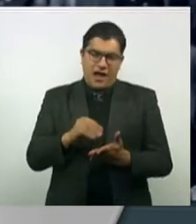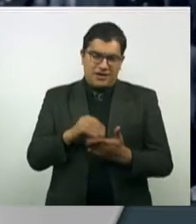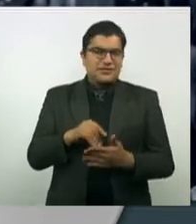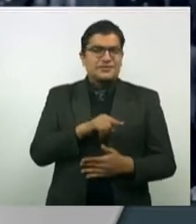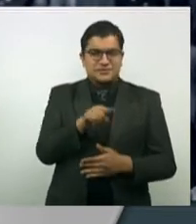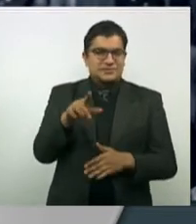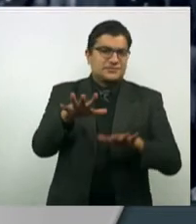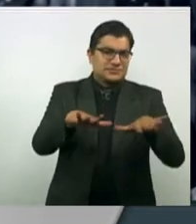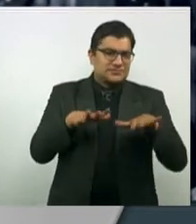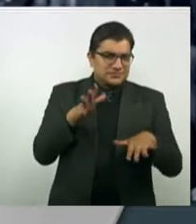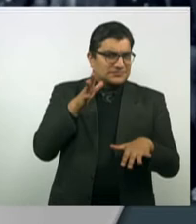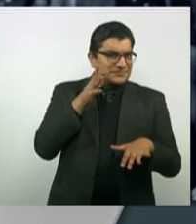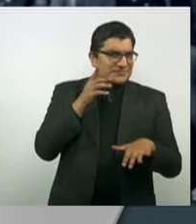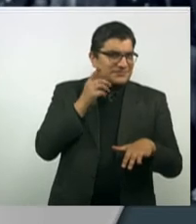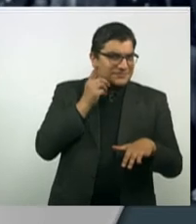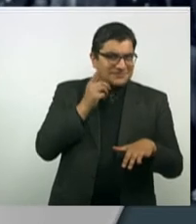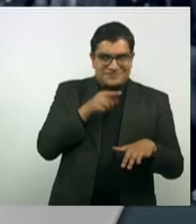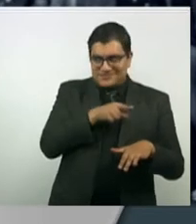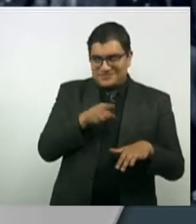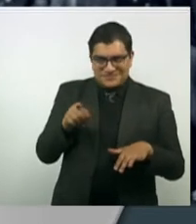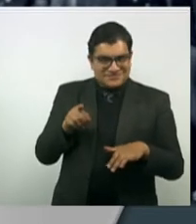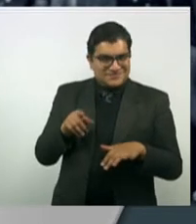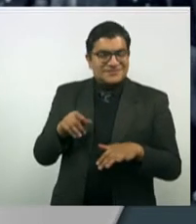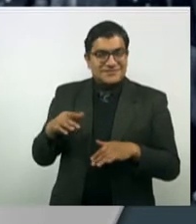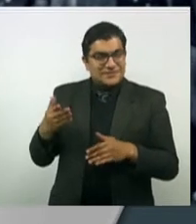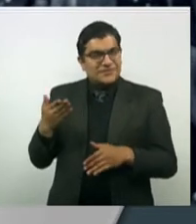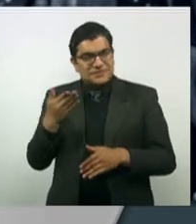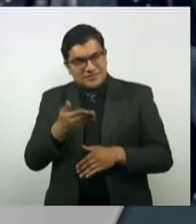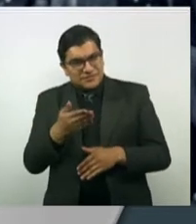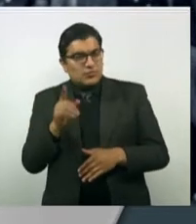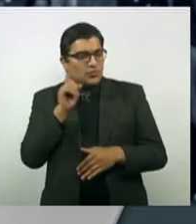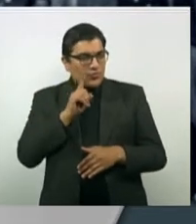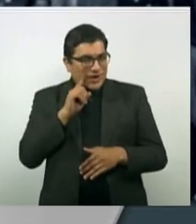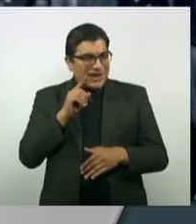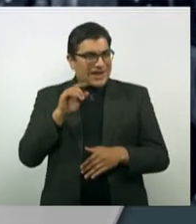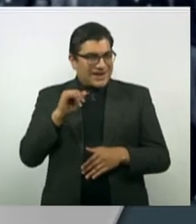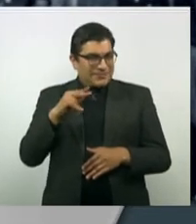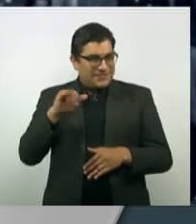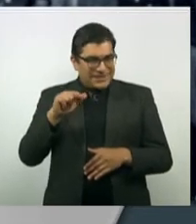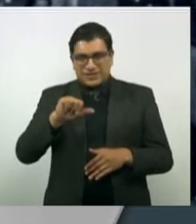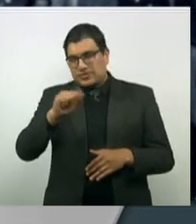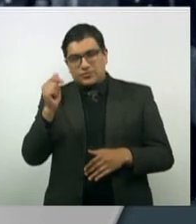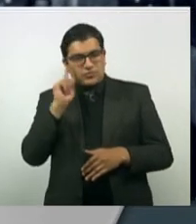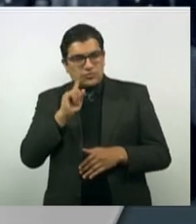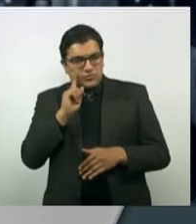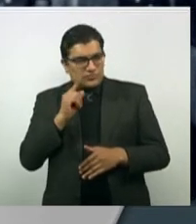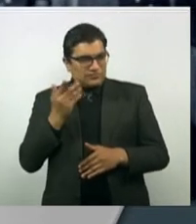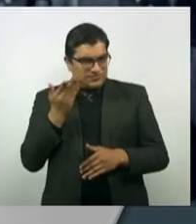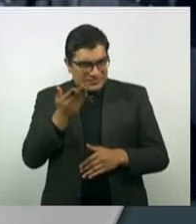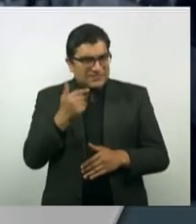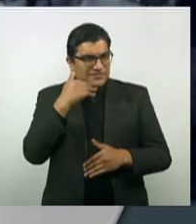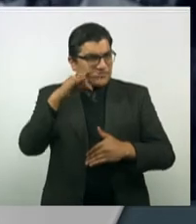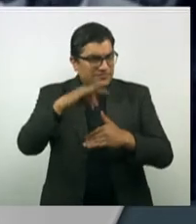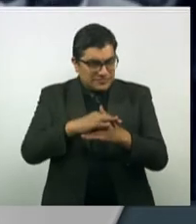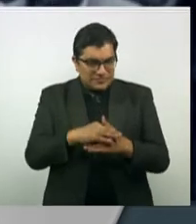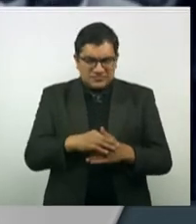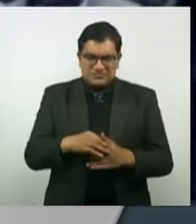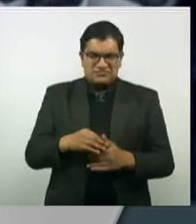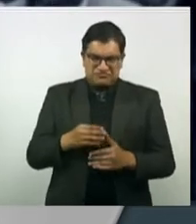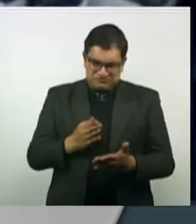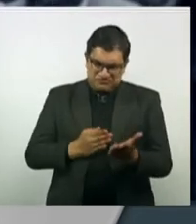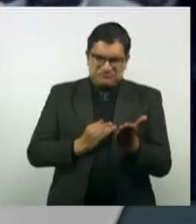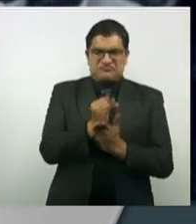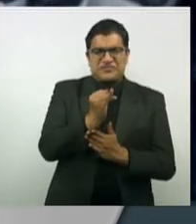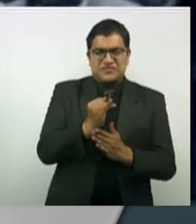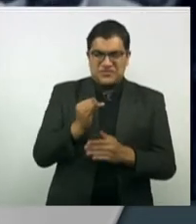solamente el constituyente no favoreció esta petición de Hermila y de otras mujeres sufragistas, ella desafió esta decisión